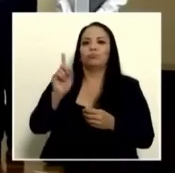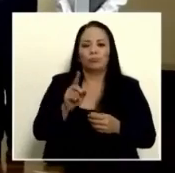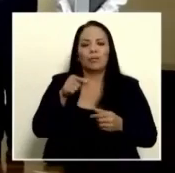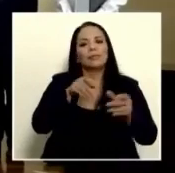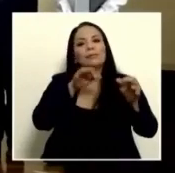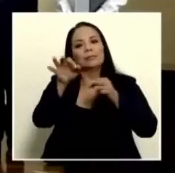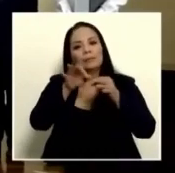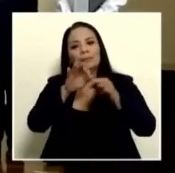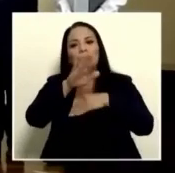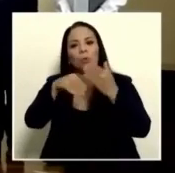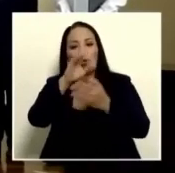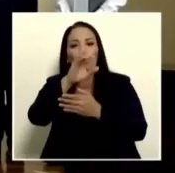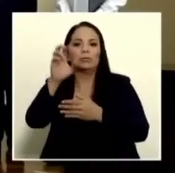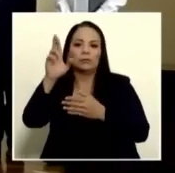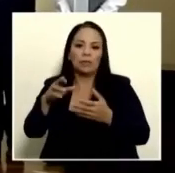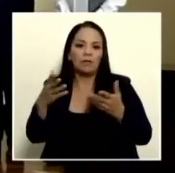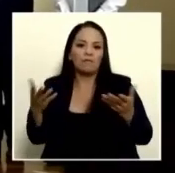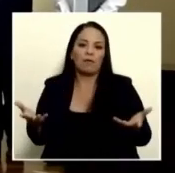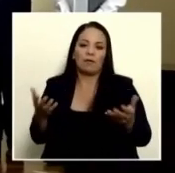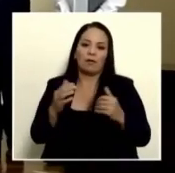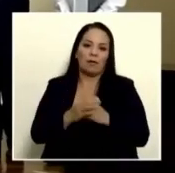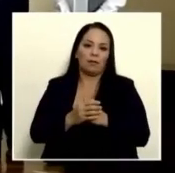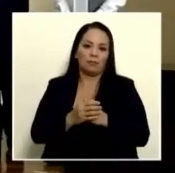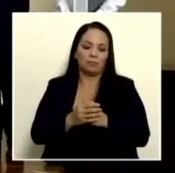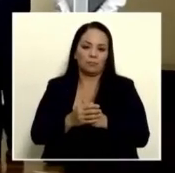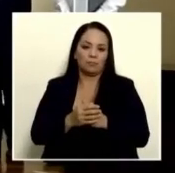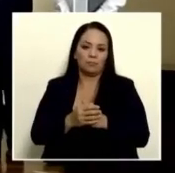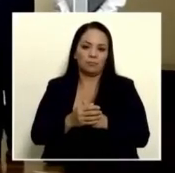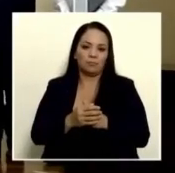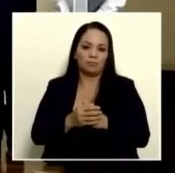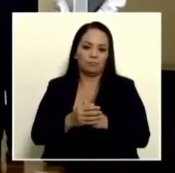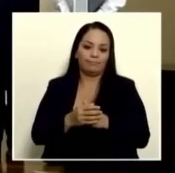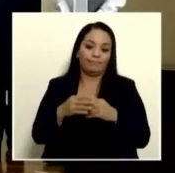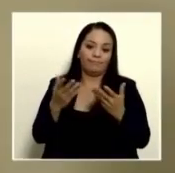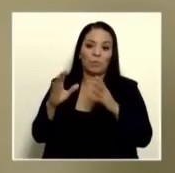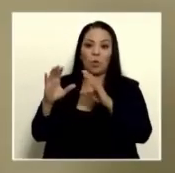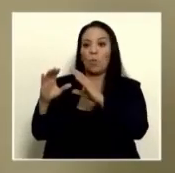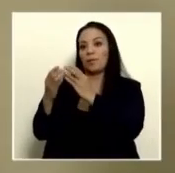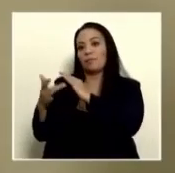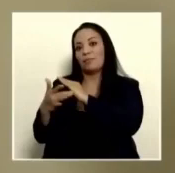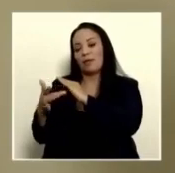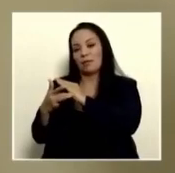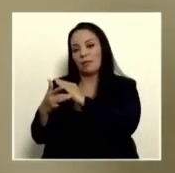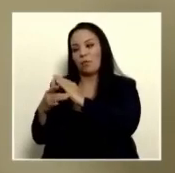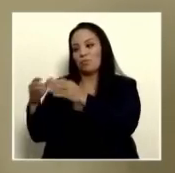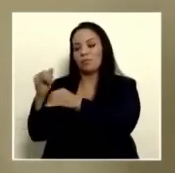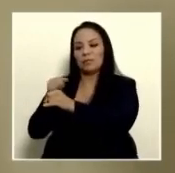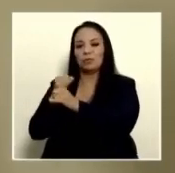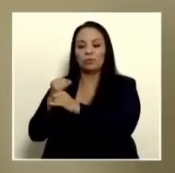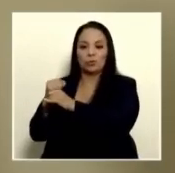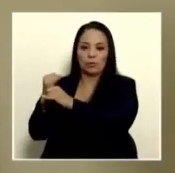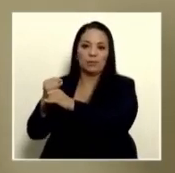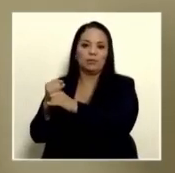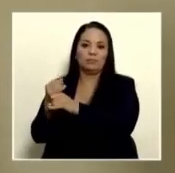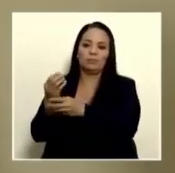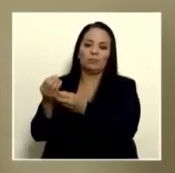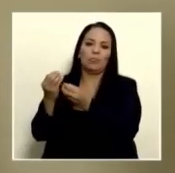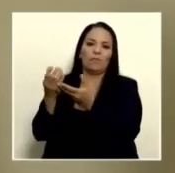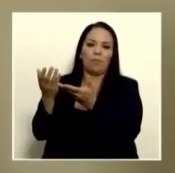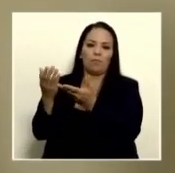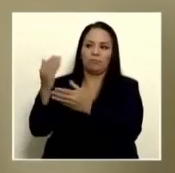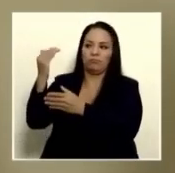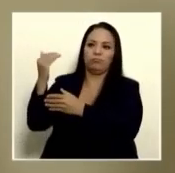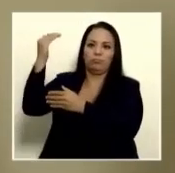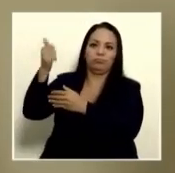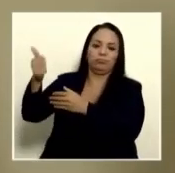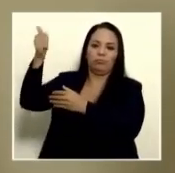por una indicación de un comité técnico formado por instituciones beneméritas, pero creo que